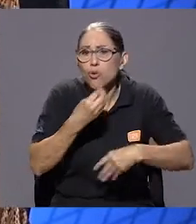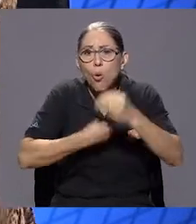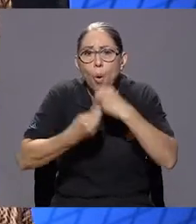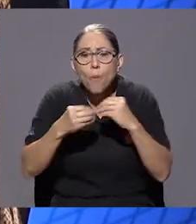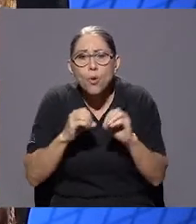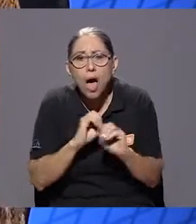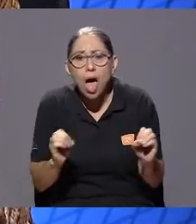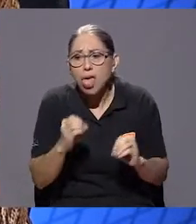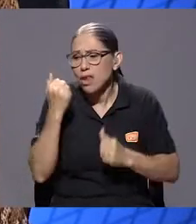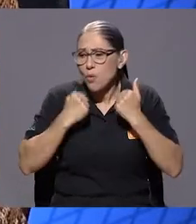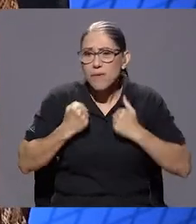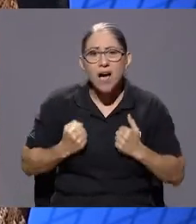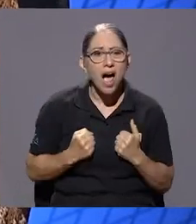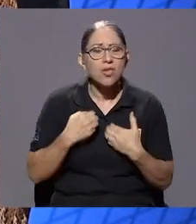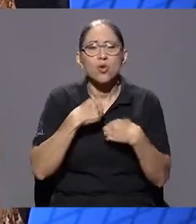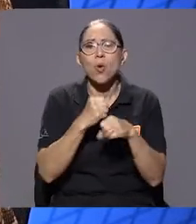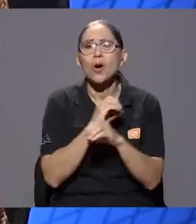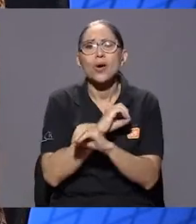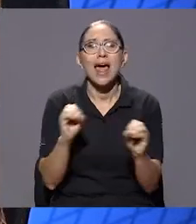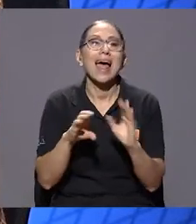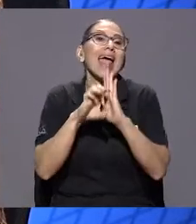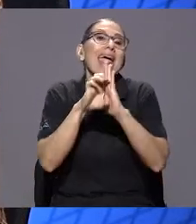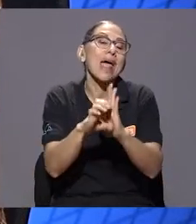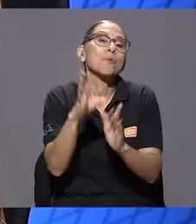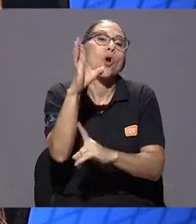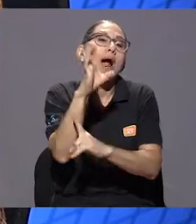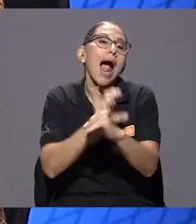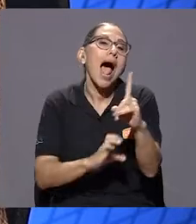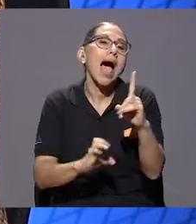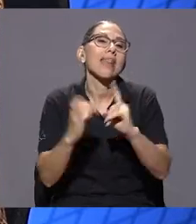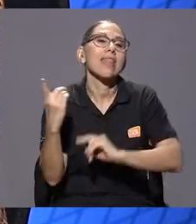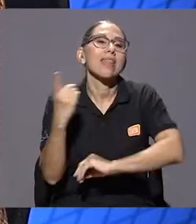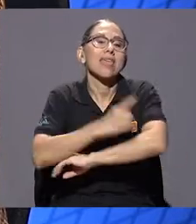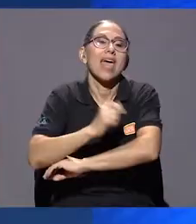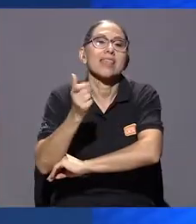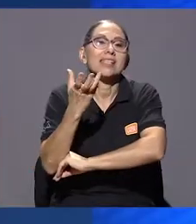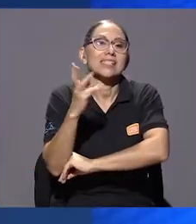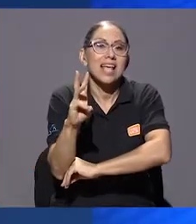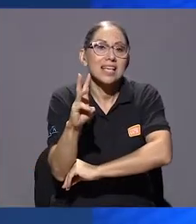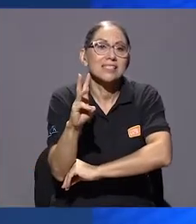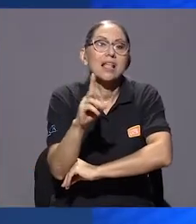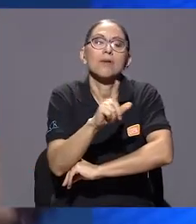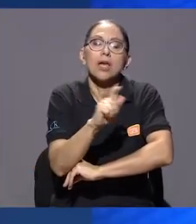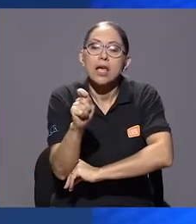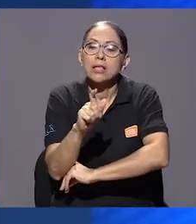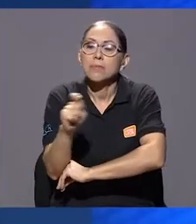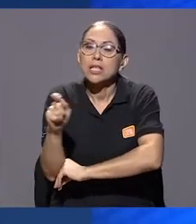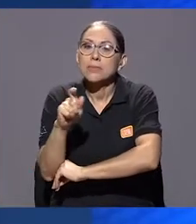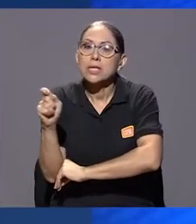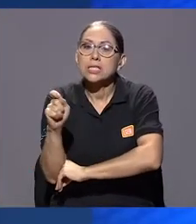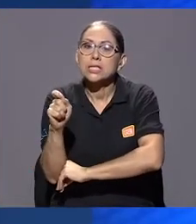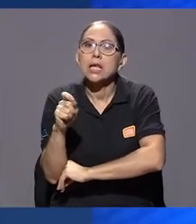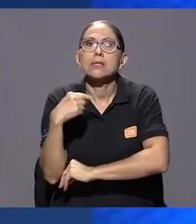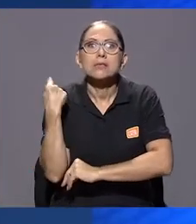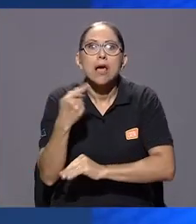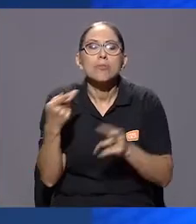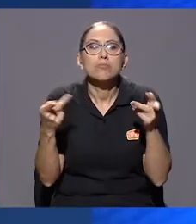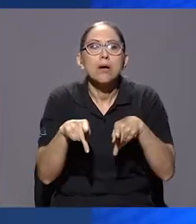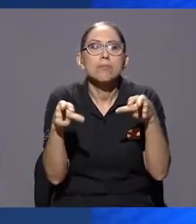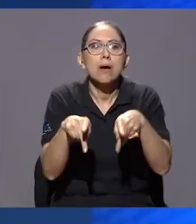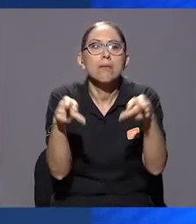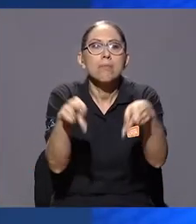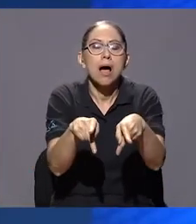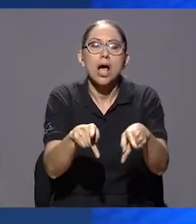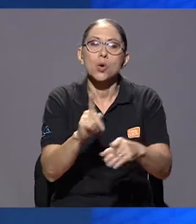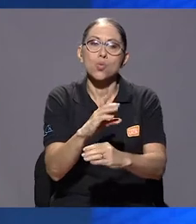16 de mes para mí es terrible, ahí sí tengo que prestar cuidado. Sí, incluso para algunas personas hasta podría ser una